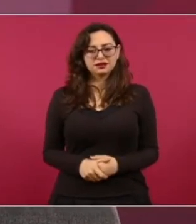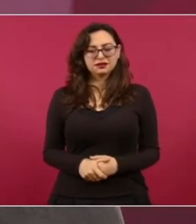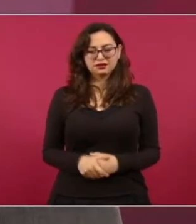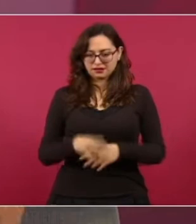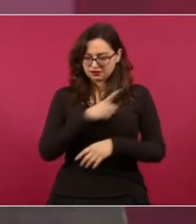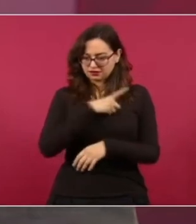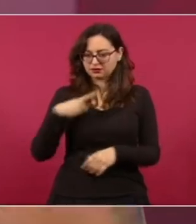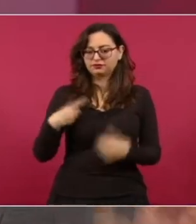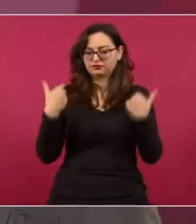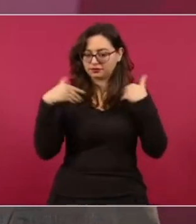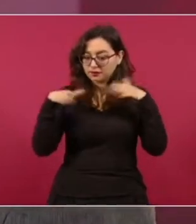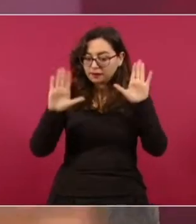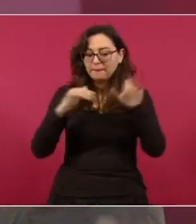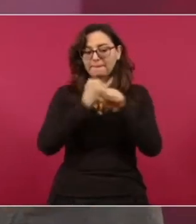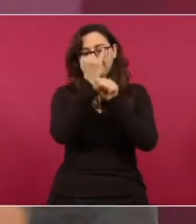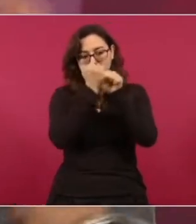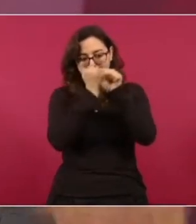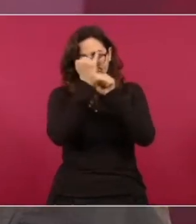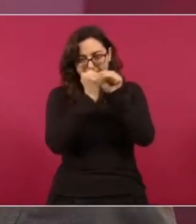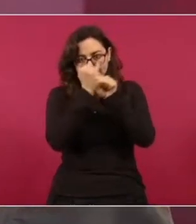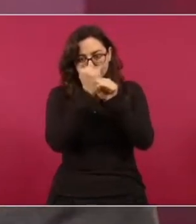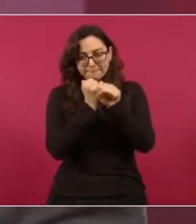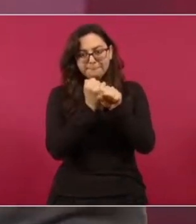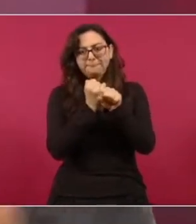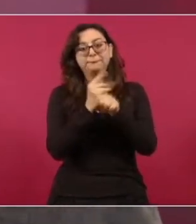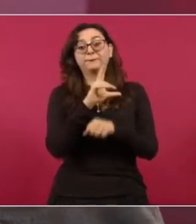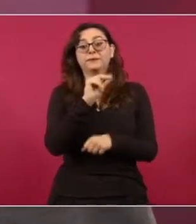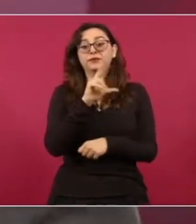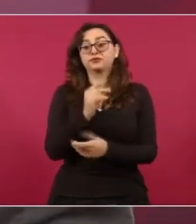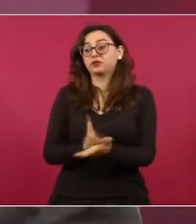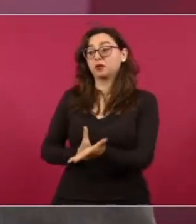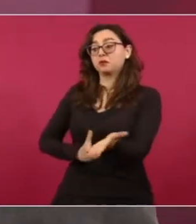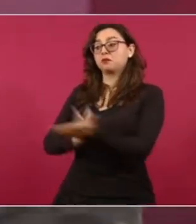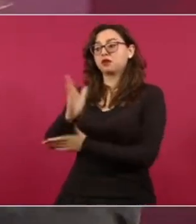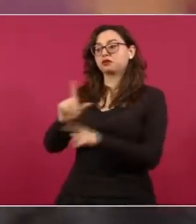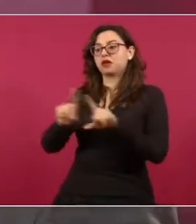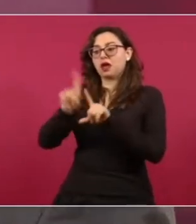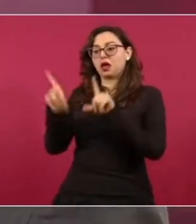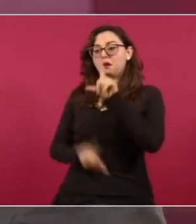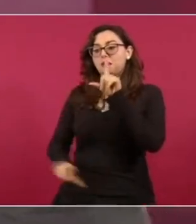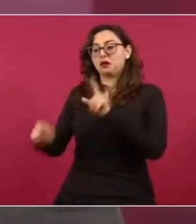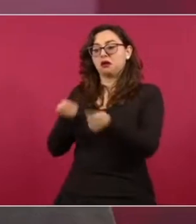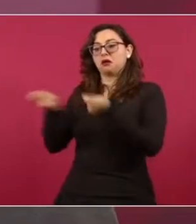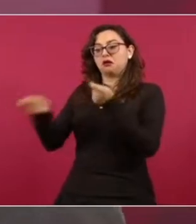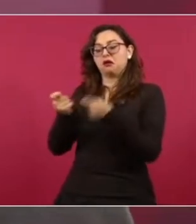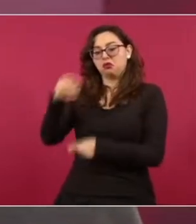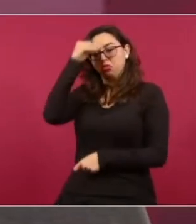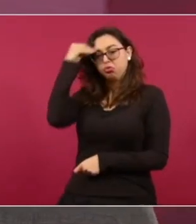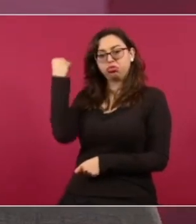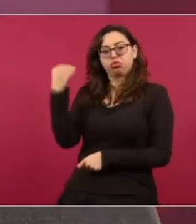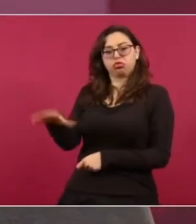¿Por qué quieren ahora echarnos a la culpa a nosotros?